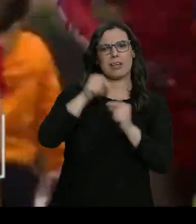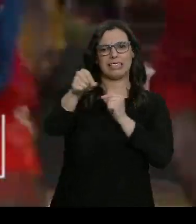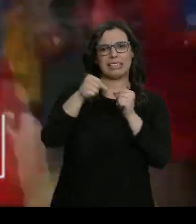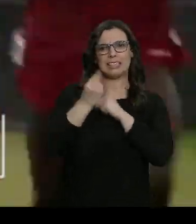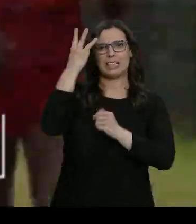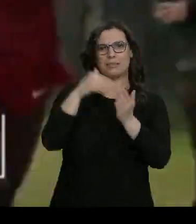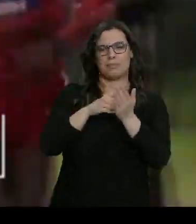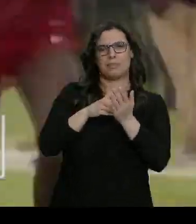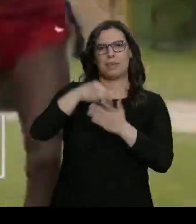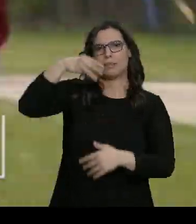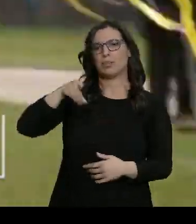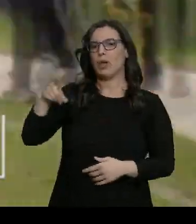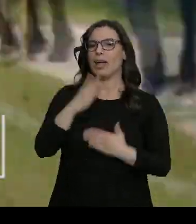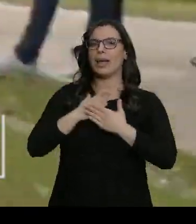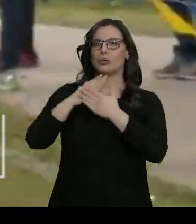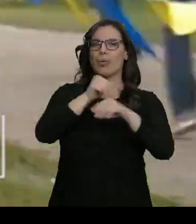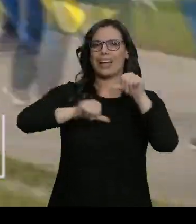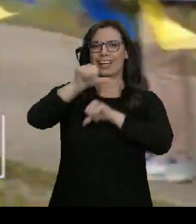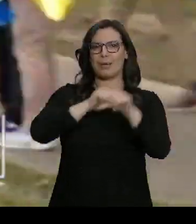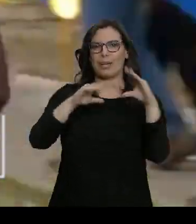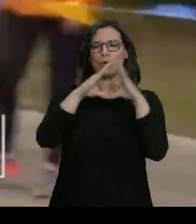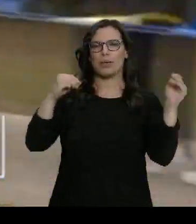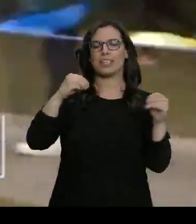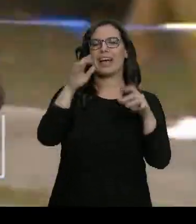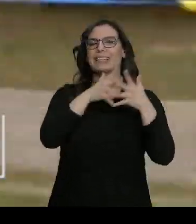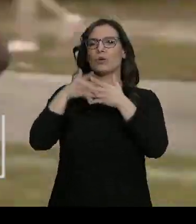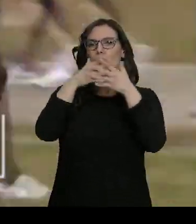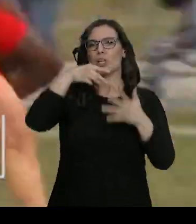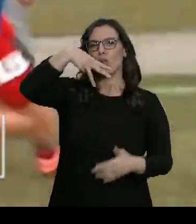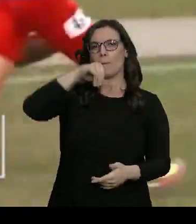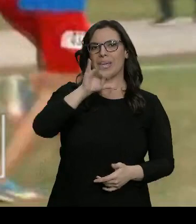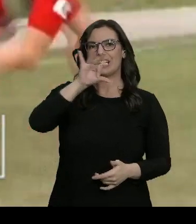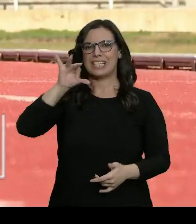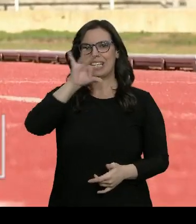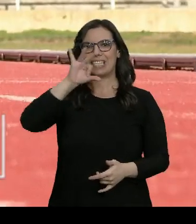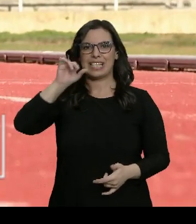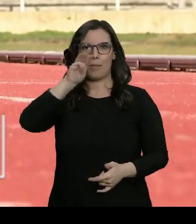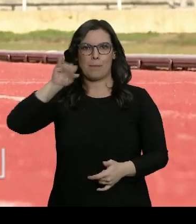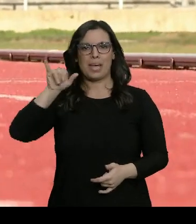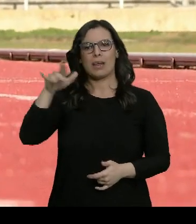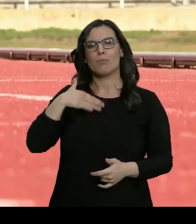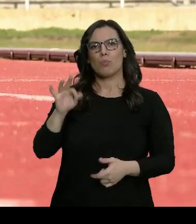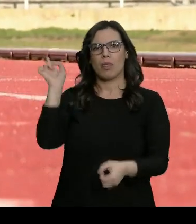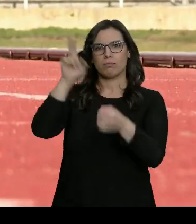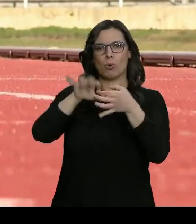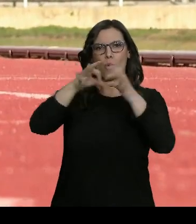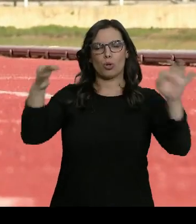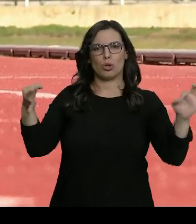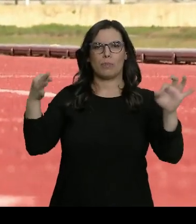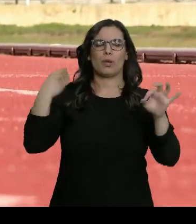estudia un grado de química en la Universidad de Mississippi y es firme candidato a estar en los Juegos Olímpicos de Tokio.